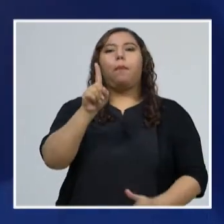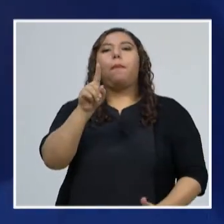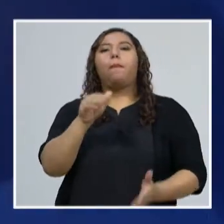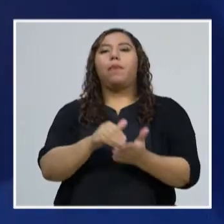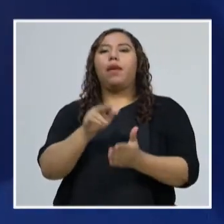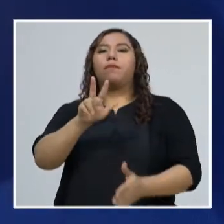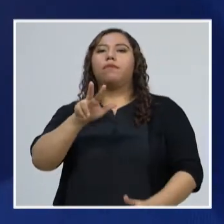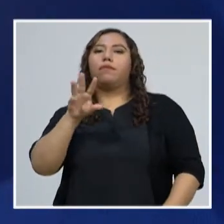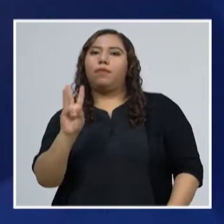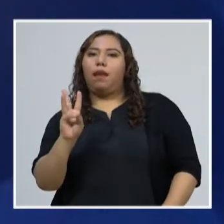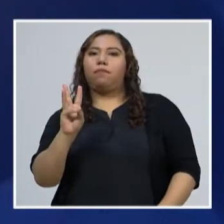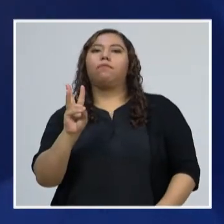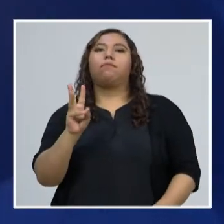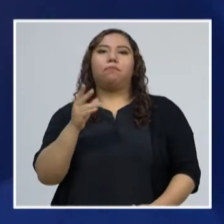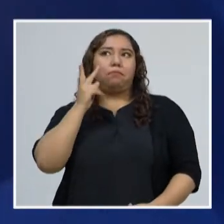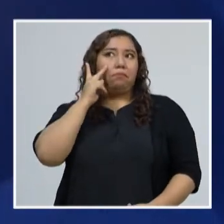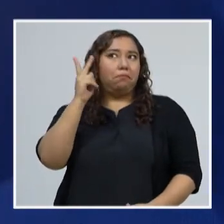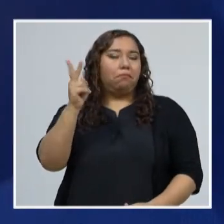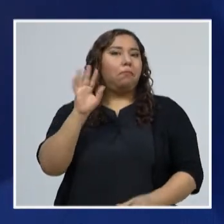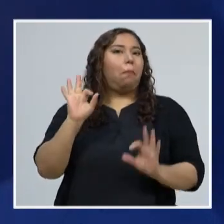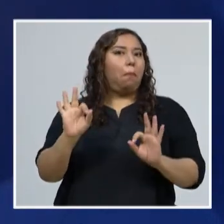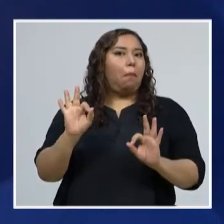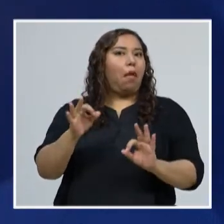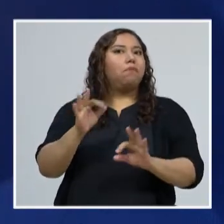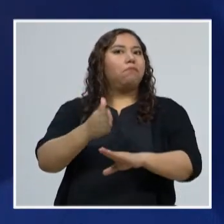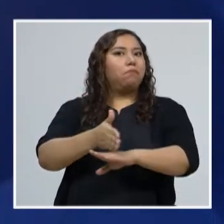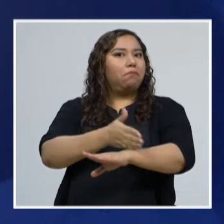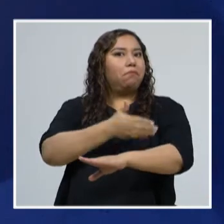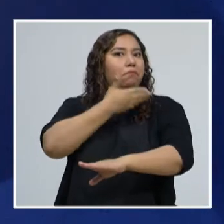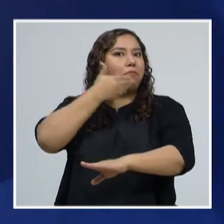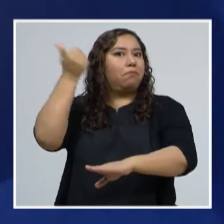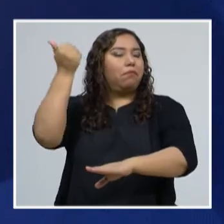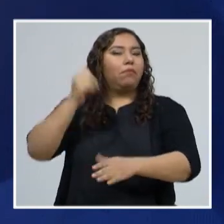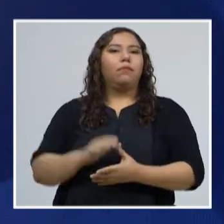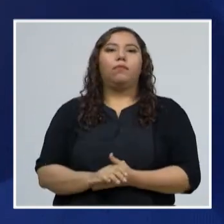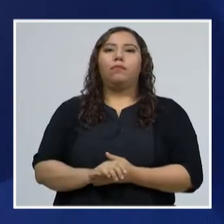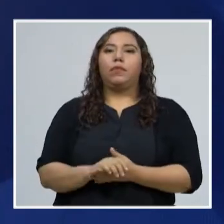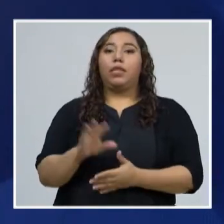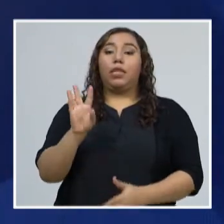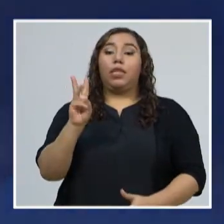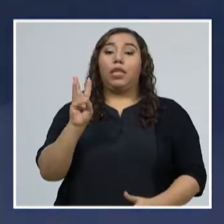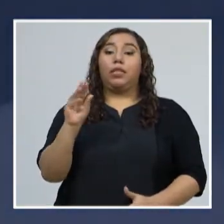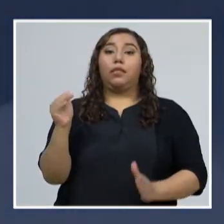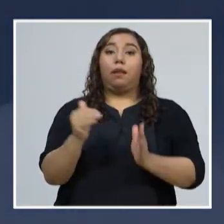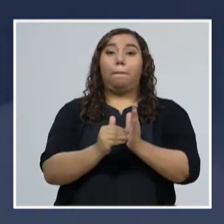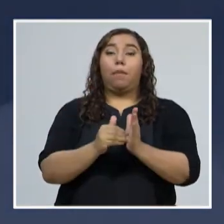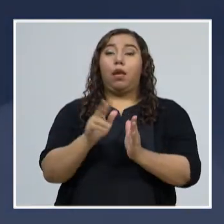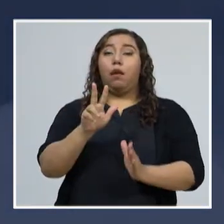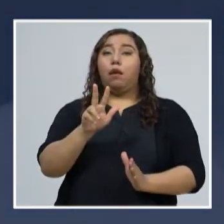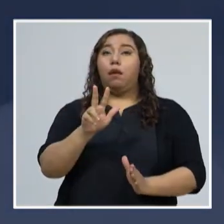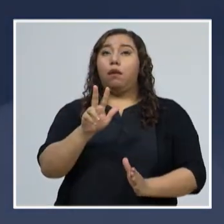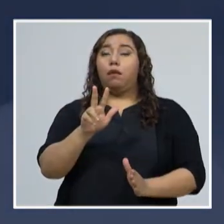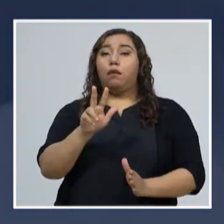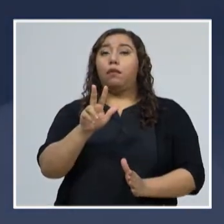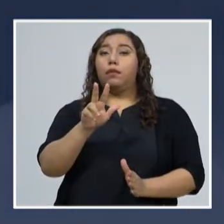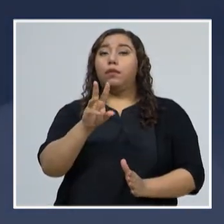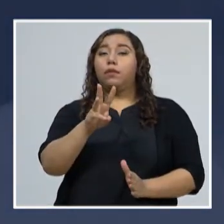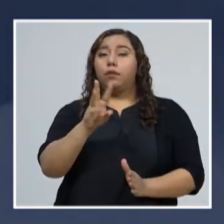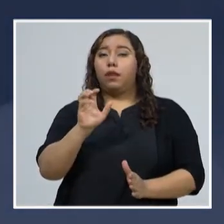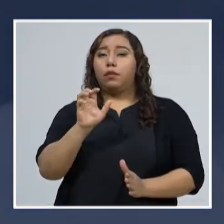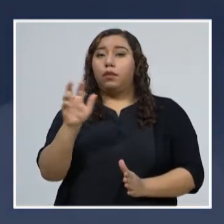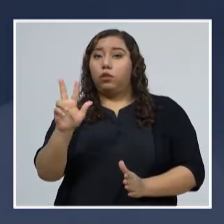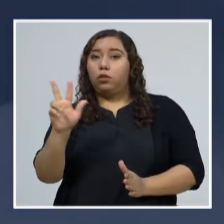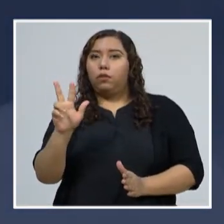el país hay una cantidad importante de personas recuperadas, es una buena noticia, 16,613 recuperados en total